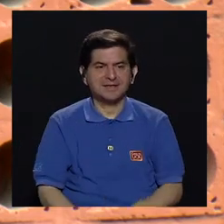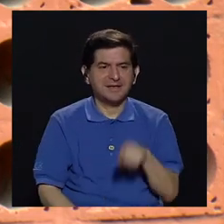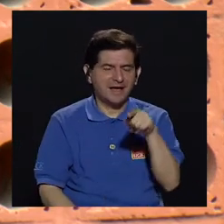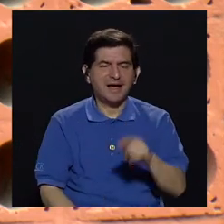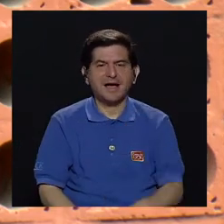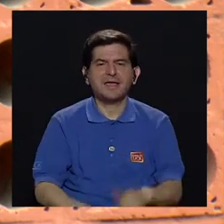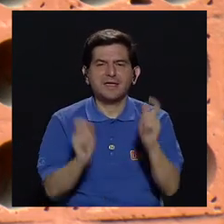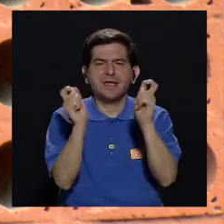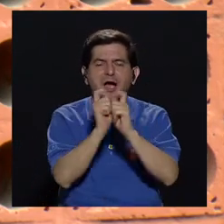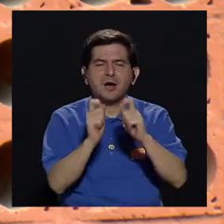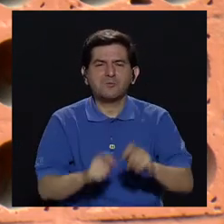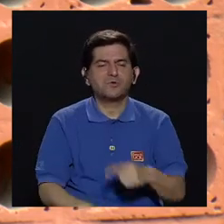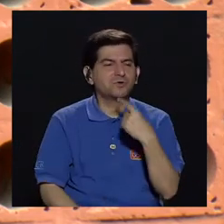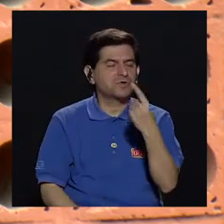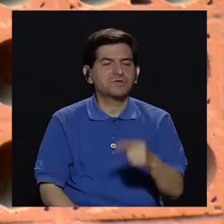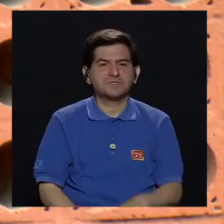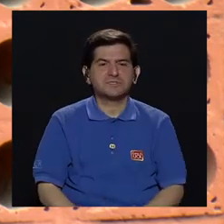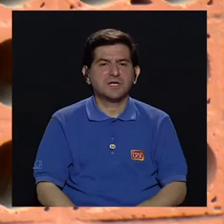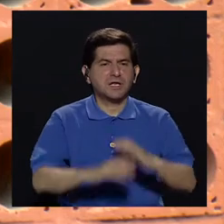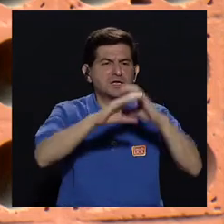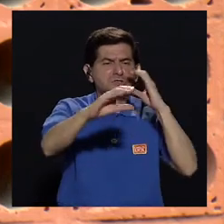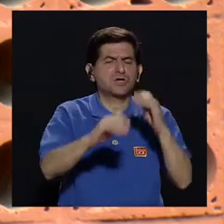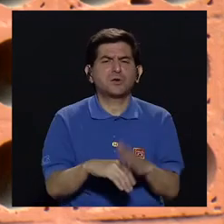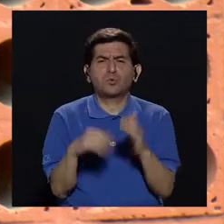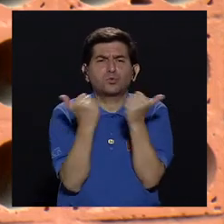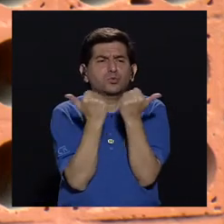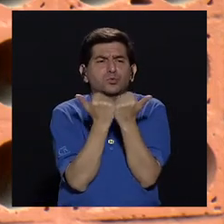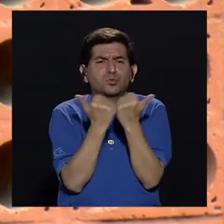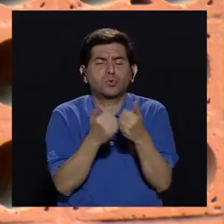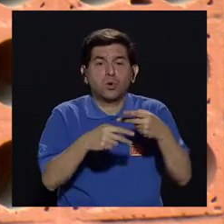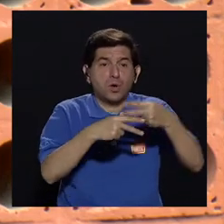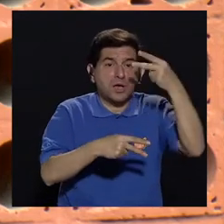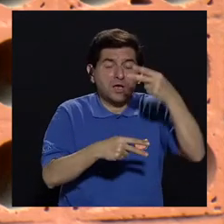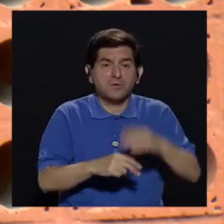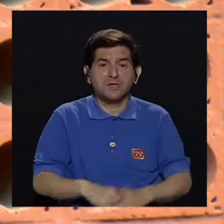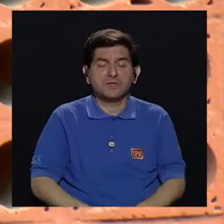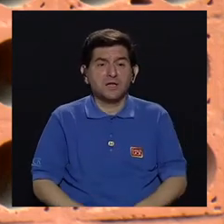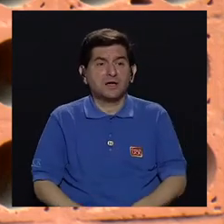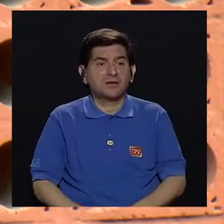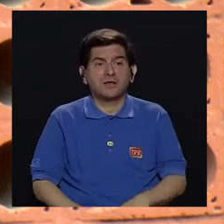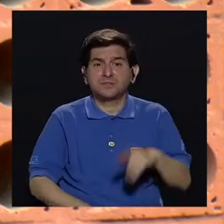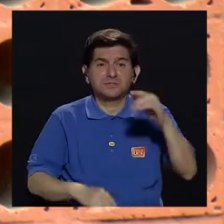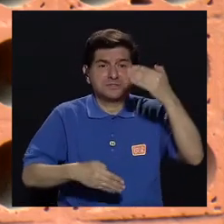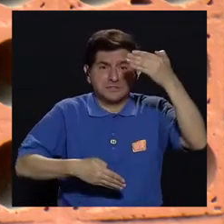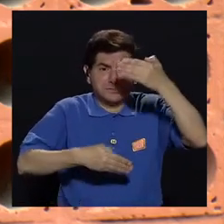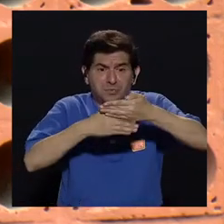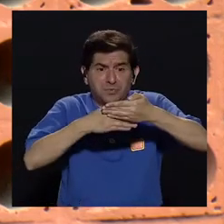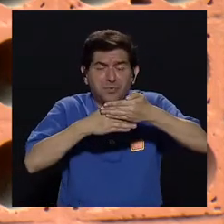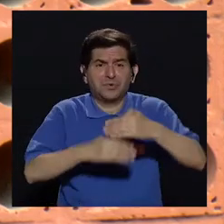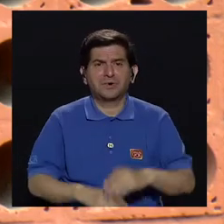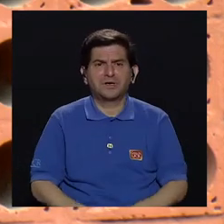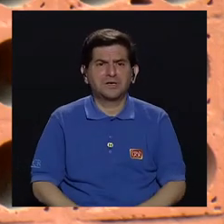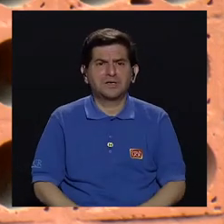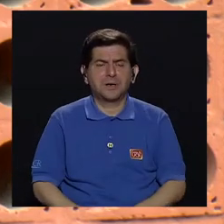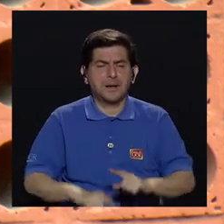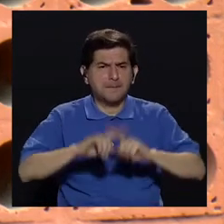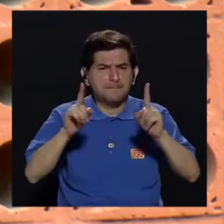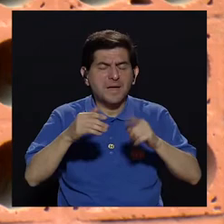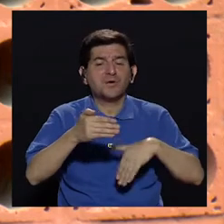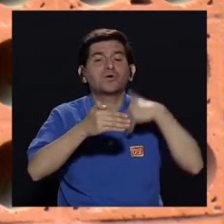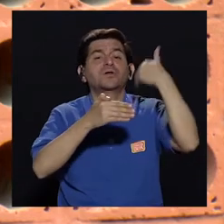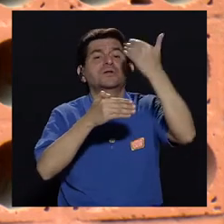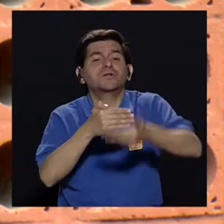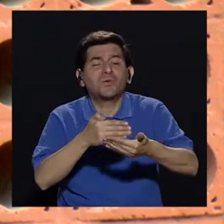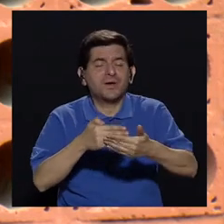hitos. Entonces, no, si el bus está muy lleno y no están las ventanas abajo, si está tal cosa, entonces... Pero es